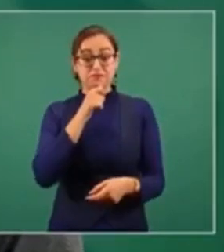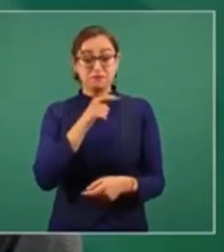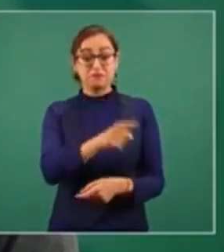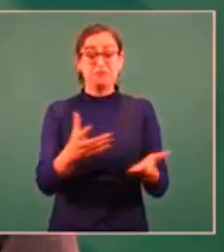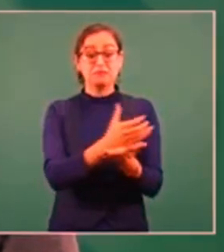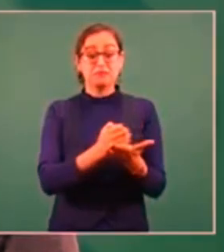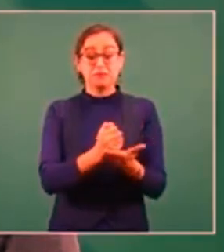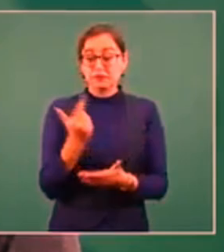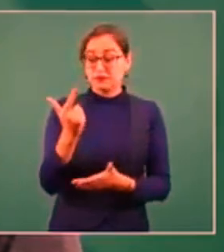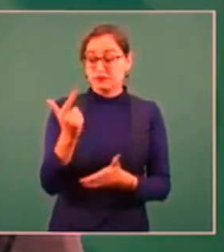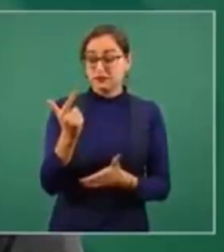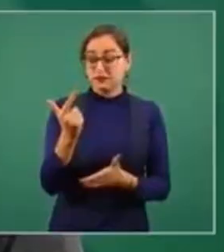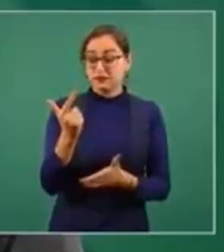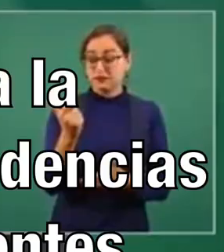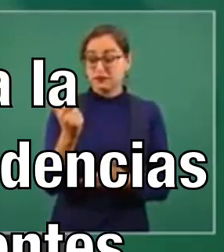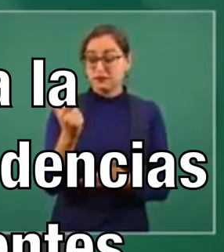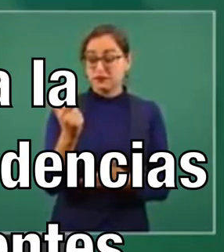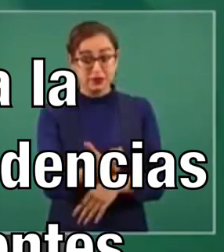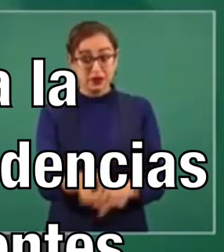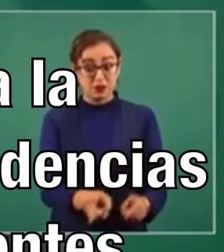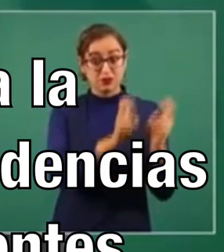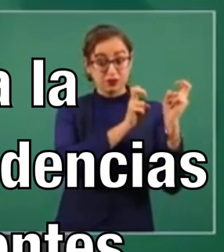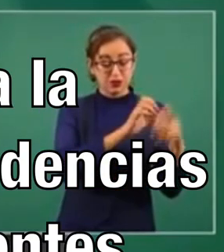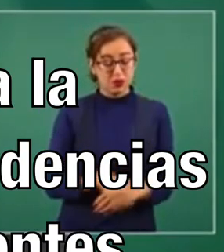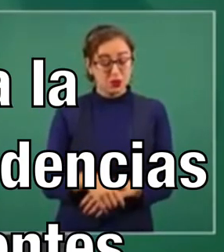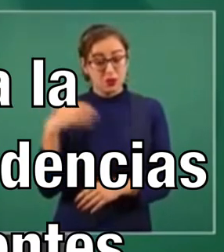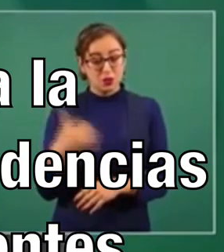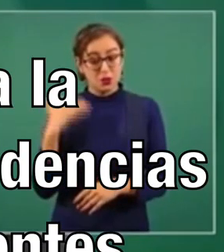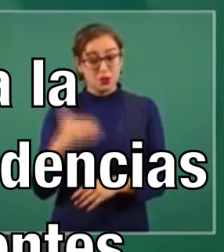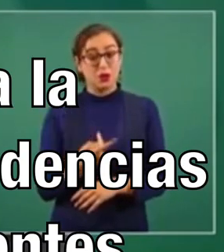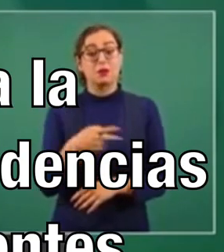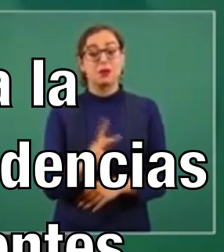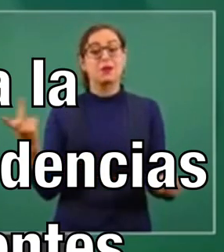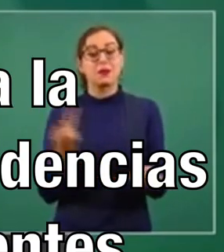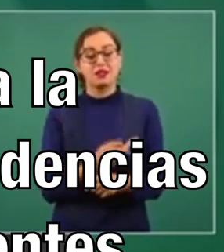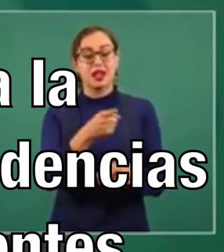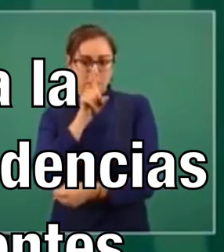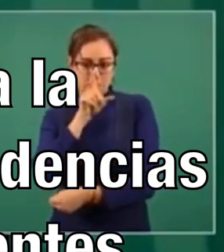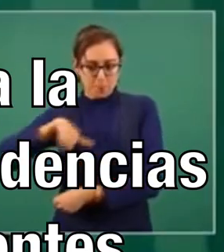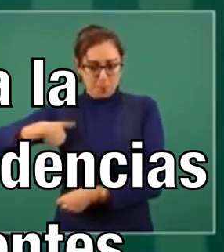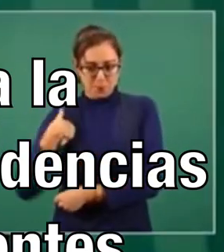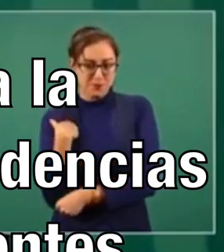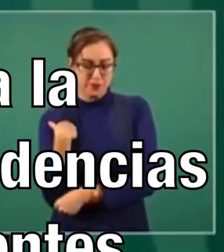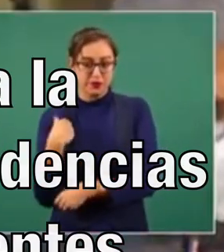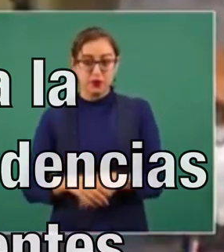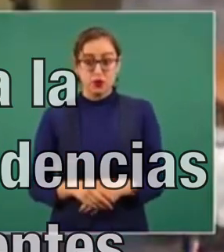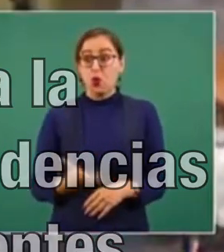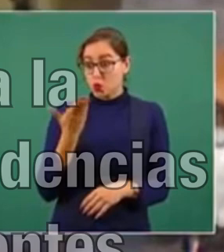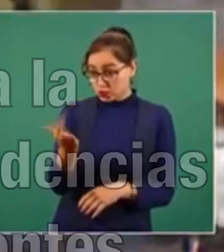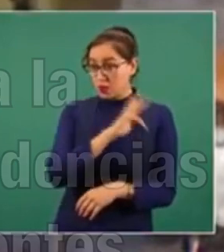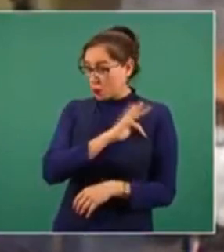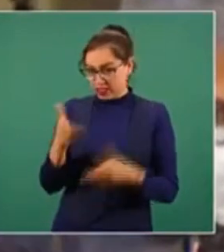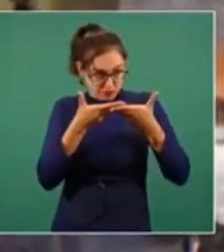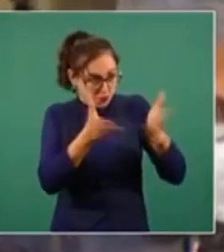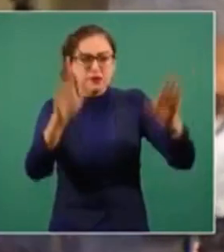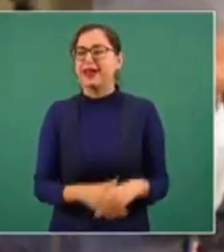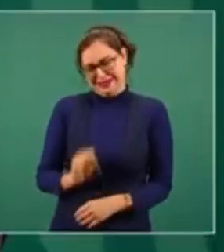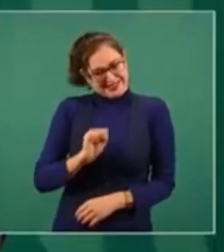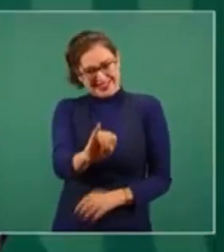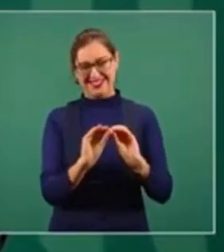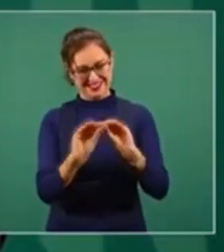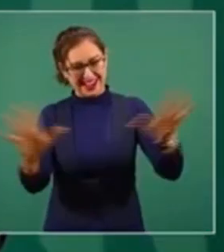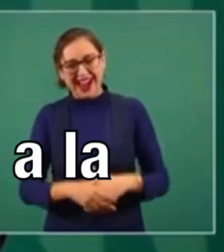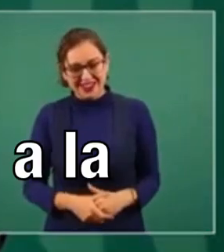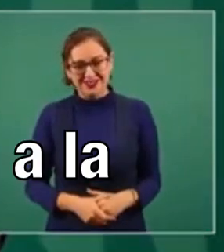pero a lo que voy es de que está resguardada la información. ¿Usted puede desbloquearla? Claro que la vamos a desbloquear, pero lo que quiero decirte,